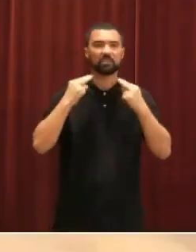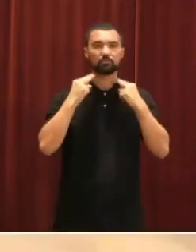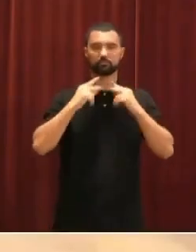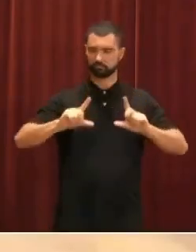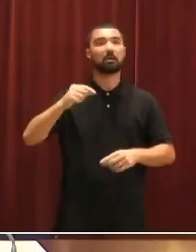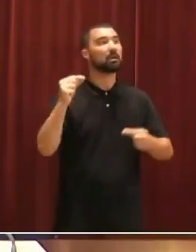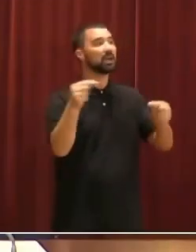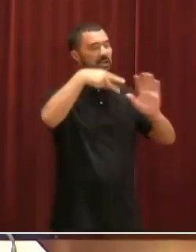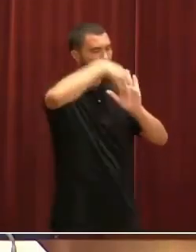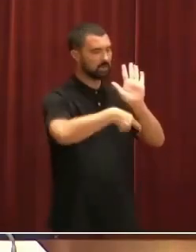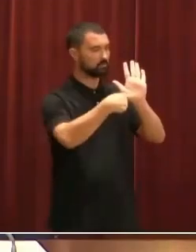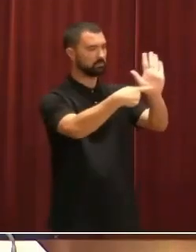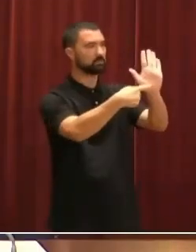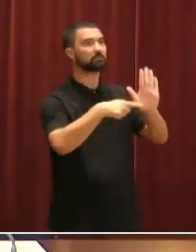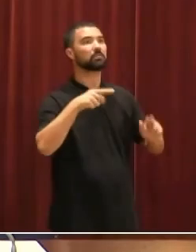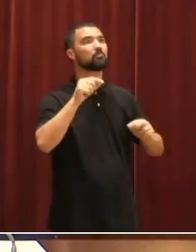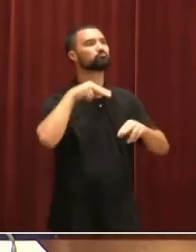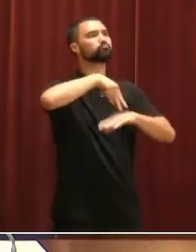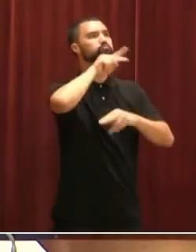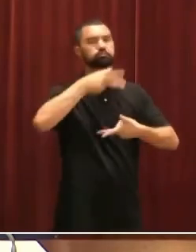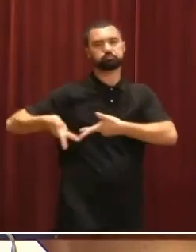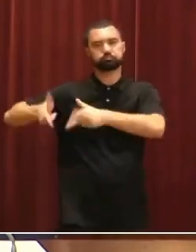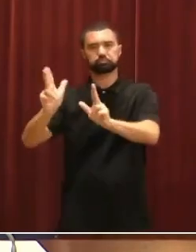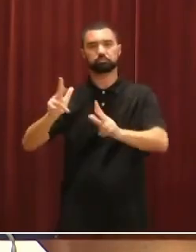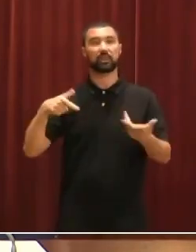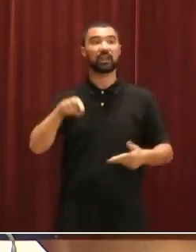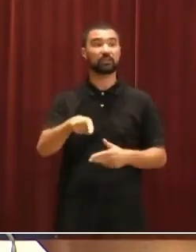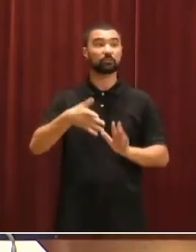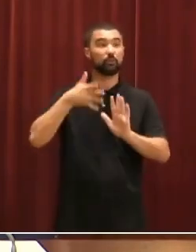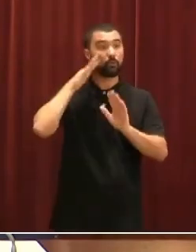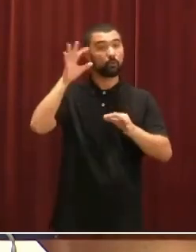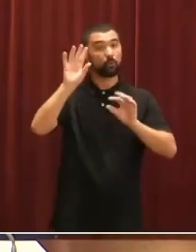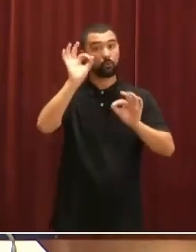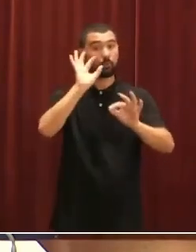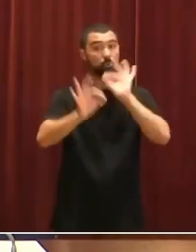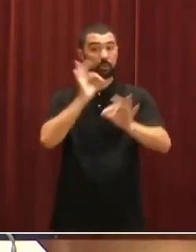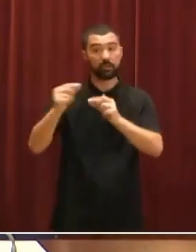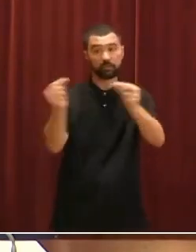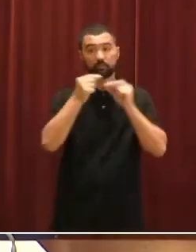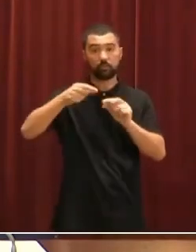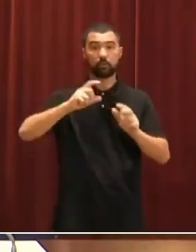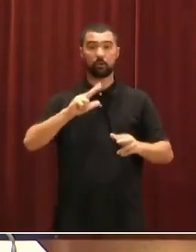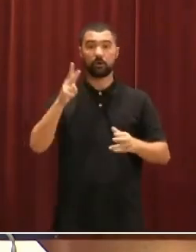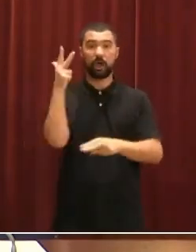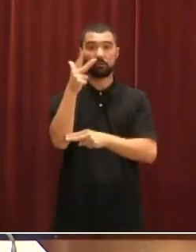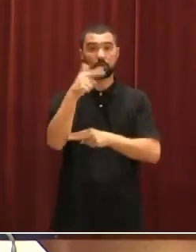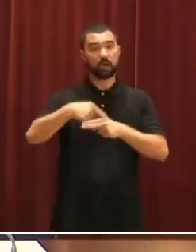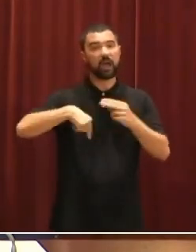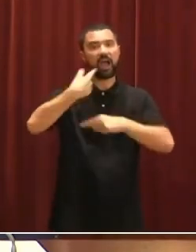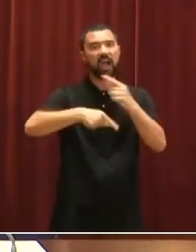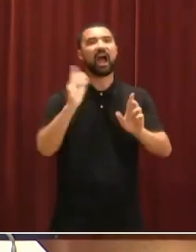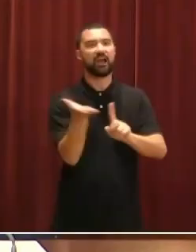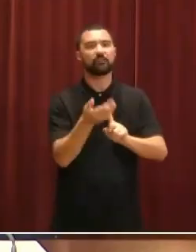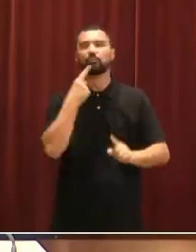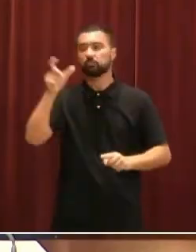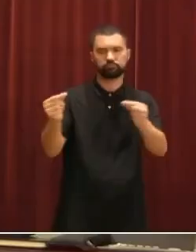problema. Una invitación del presidente Lesen, que no ha sido aceptada. De hecho, incluso les ha propuesto